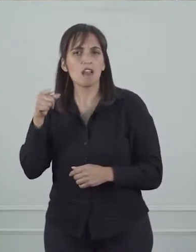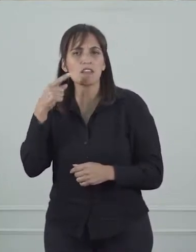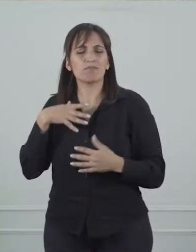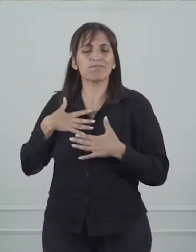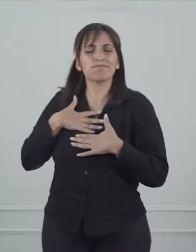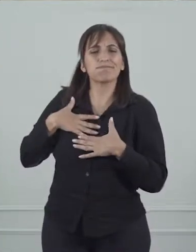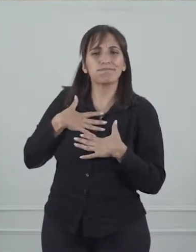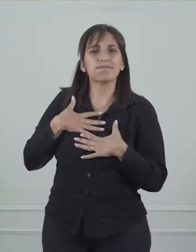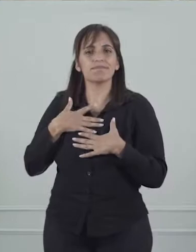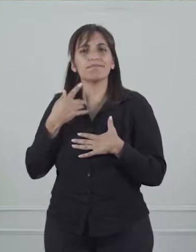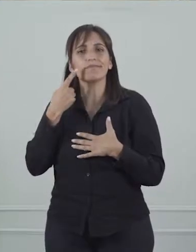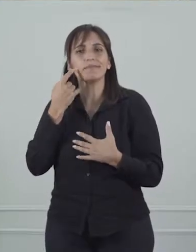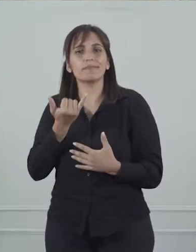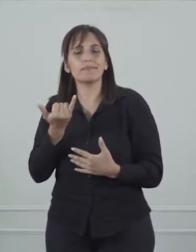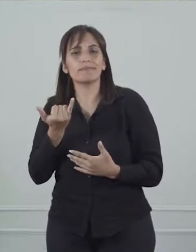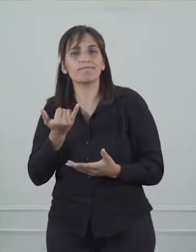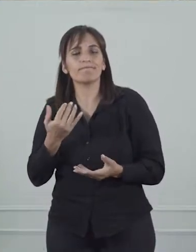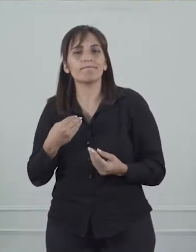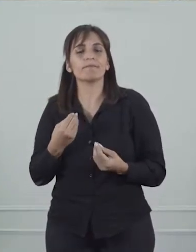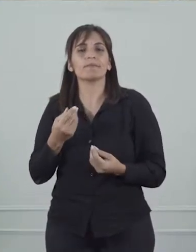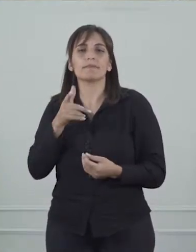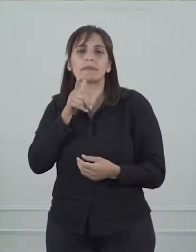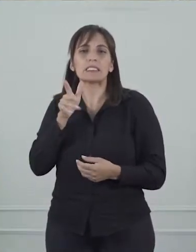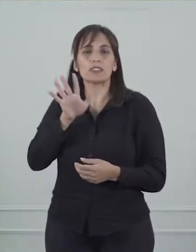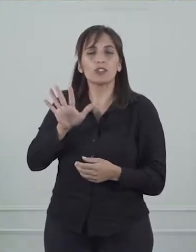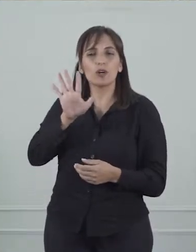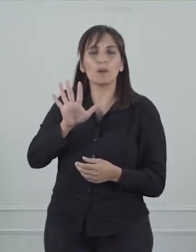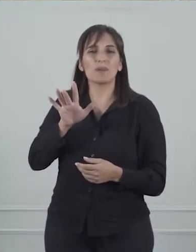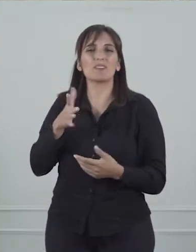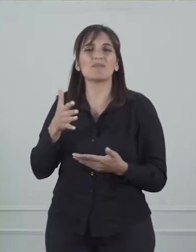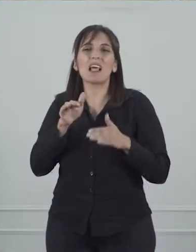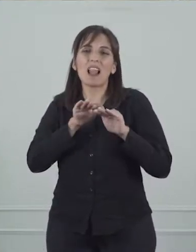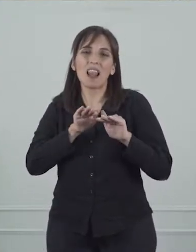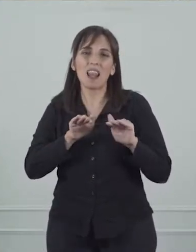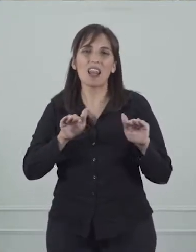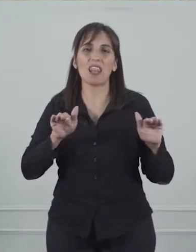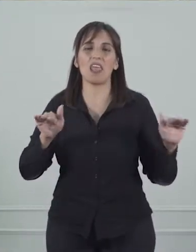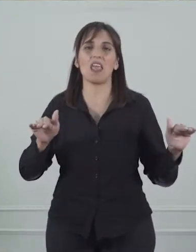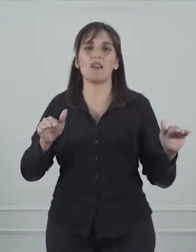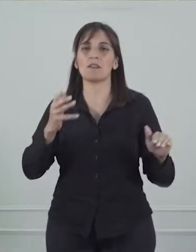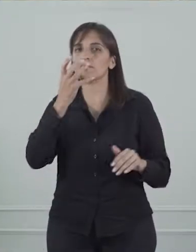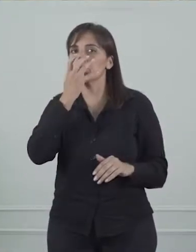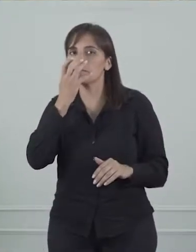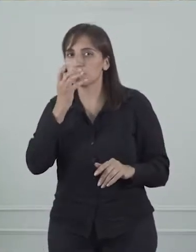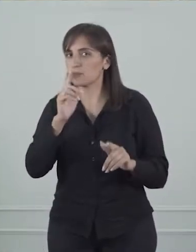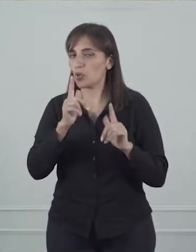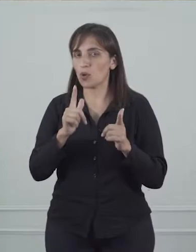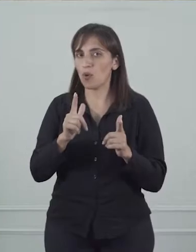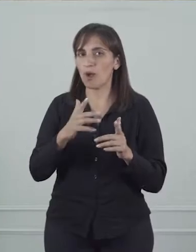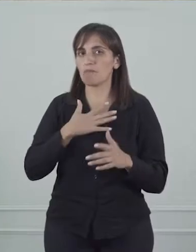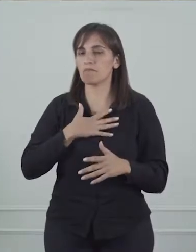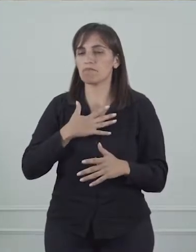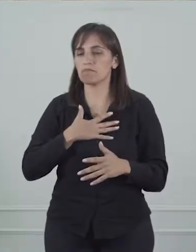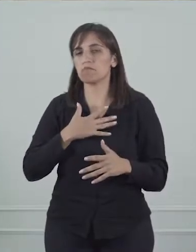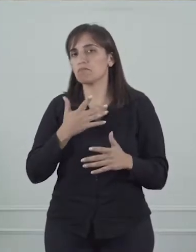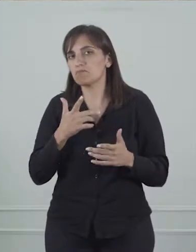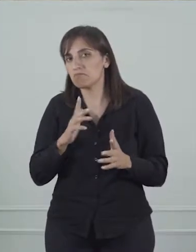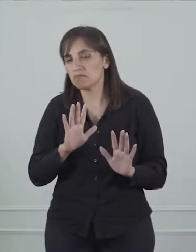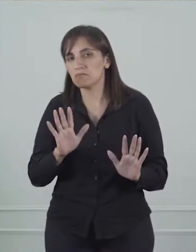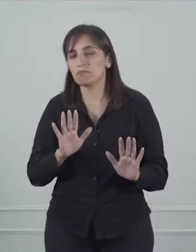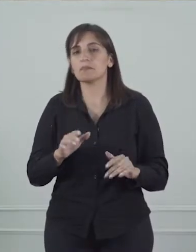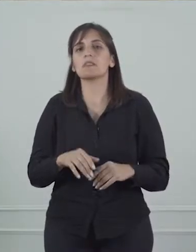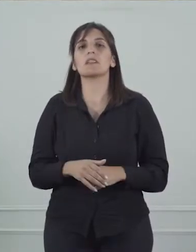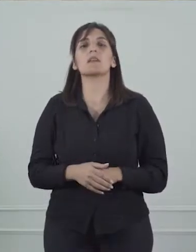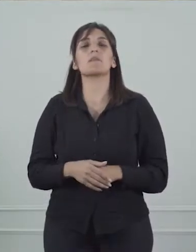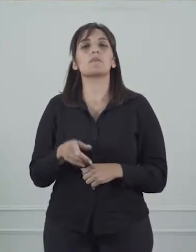sintomatología clínica, están con un estado leve, no tienen asistencia de oxígeno, ni necesitan